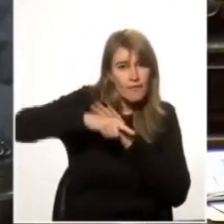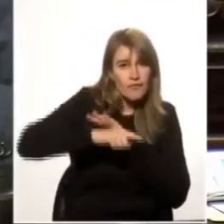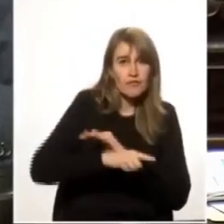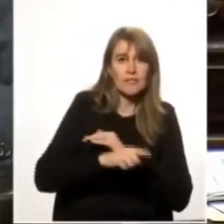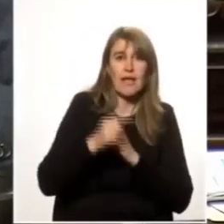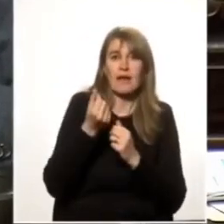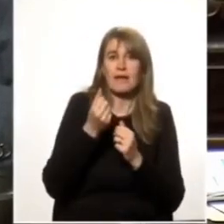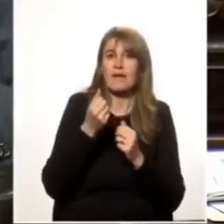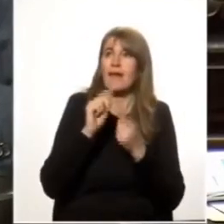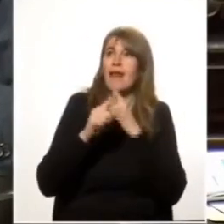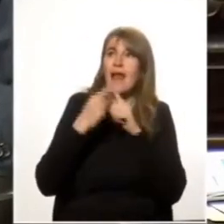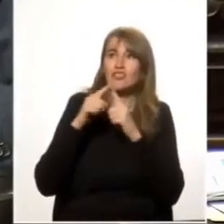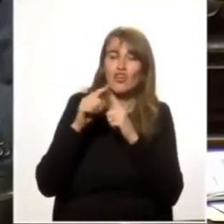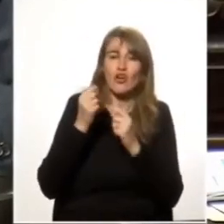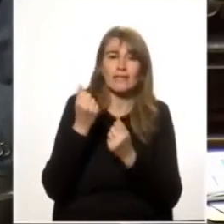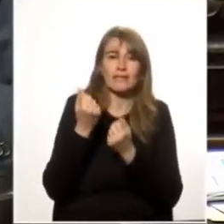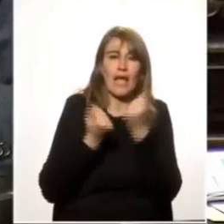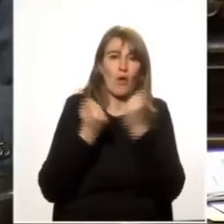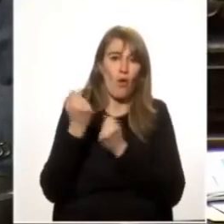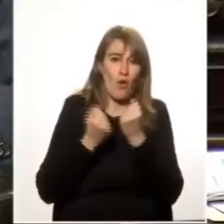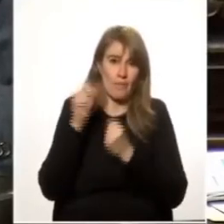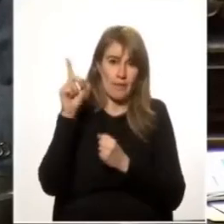por estar limitado por el Mercosur